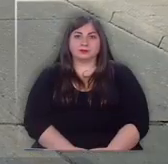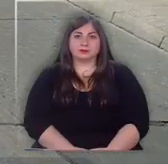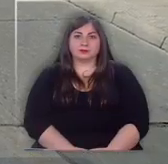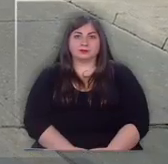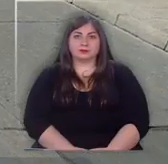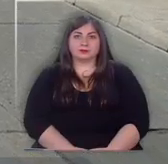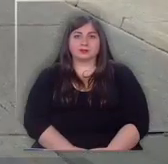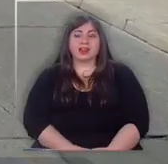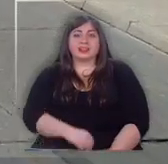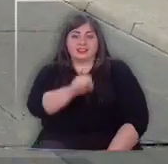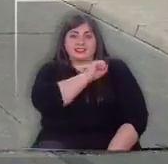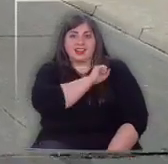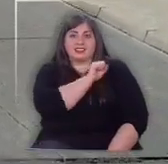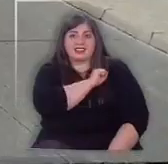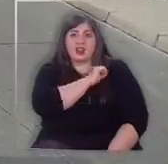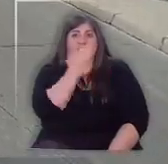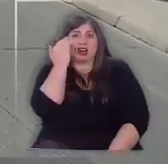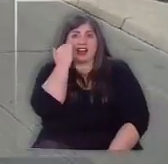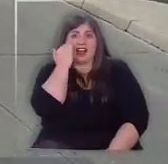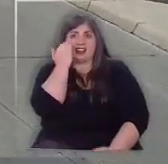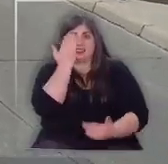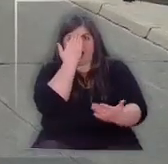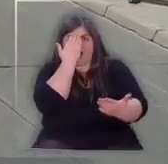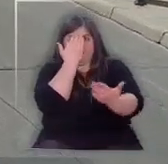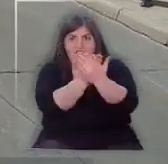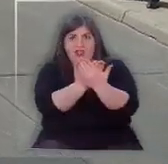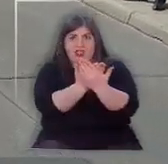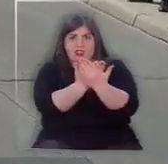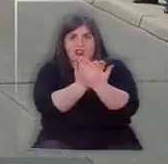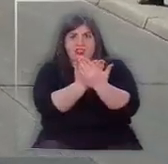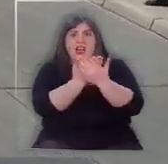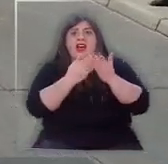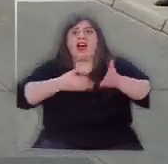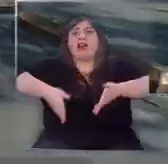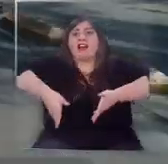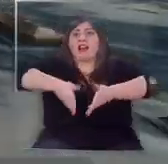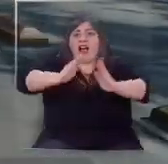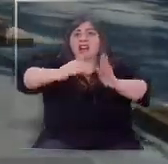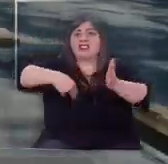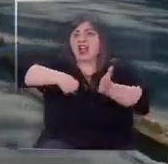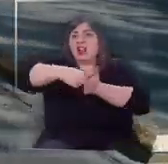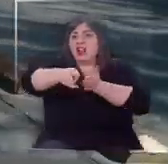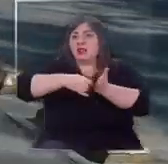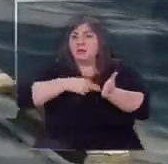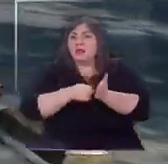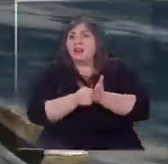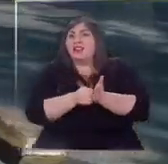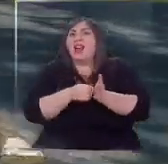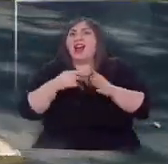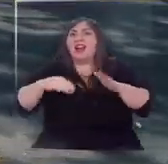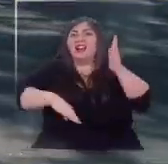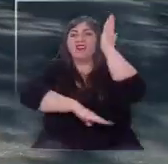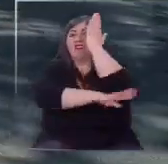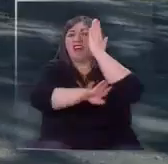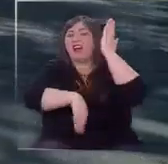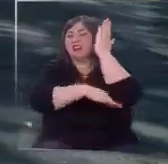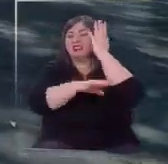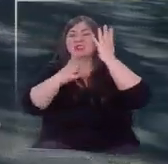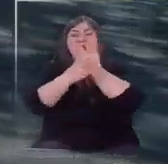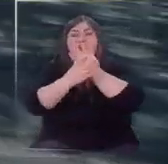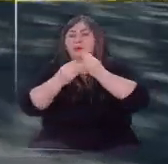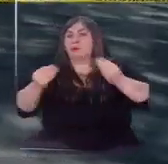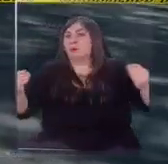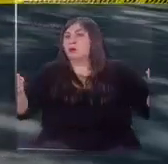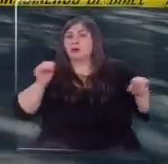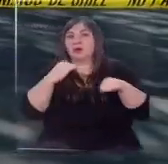En el corazón de Santiago, casa al frente del único álamo de la toponímica avenida, la base de terreno donde han circulado millones y millones